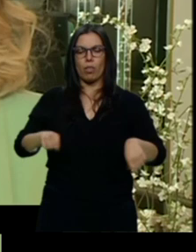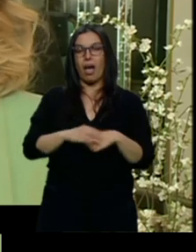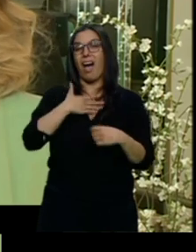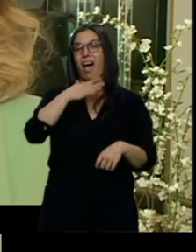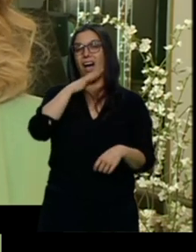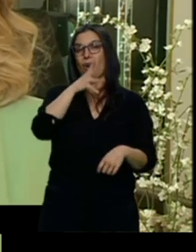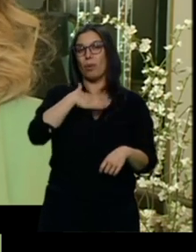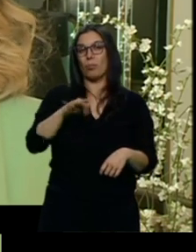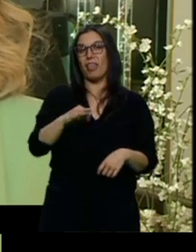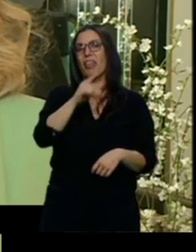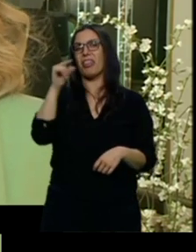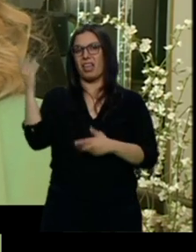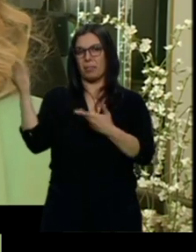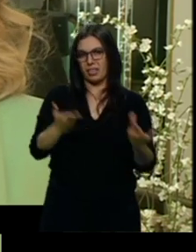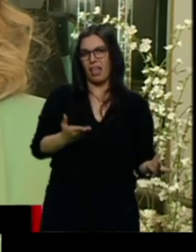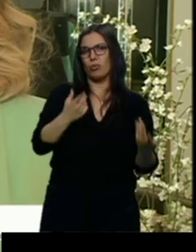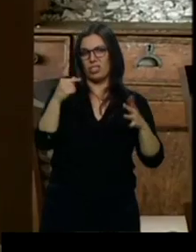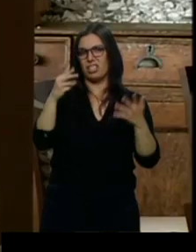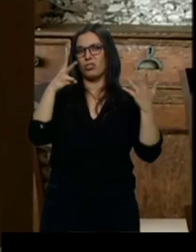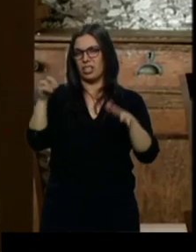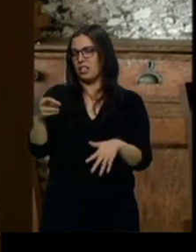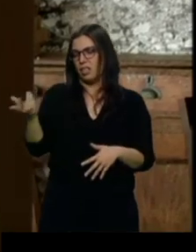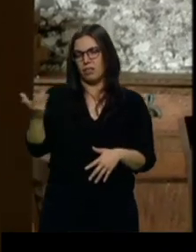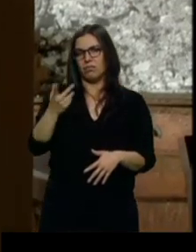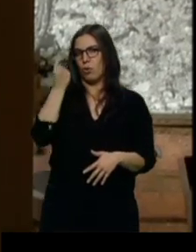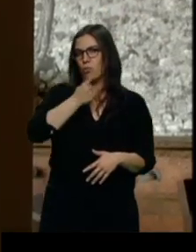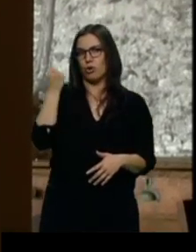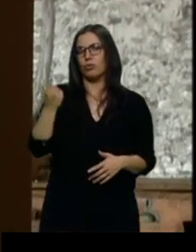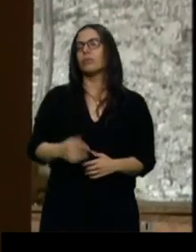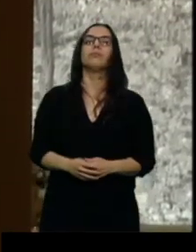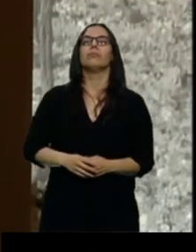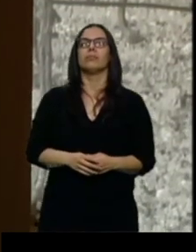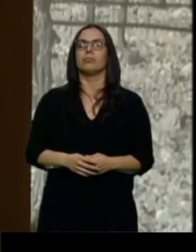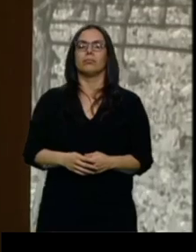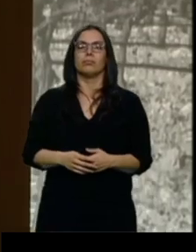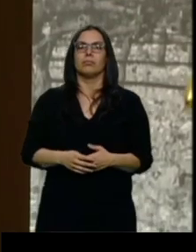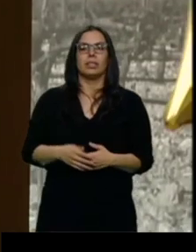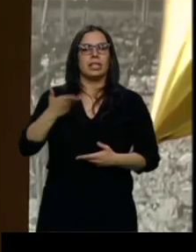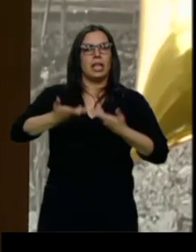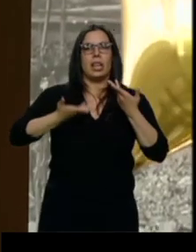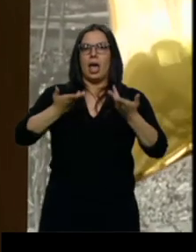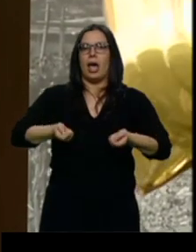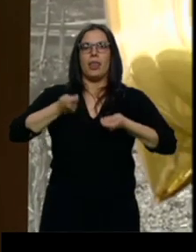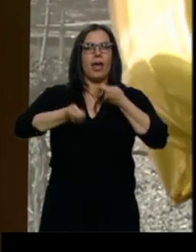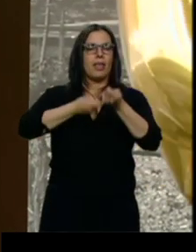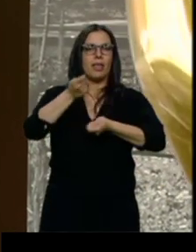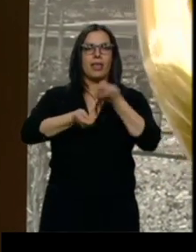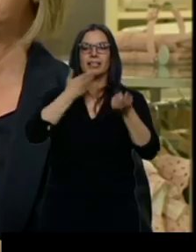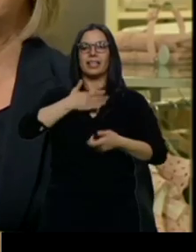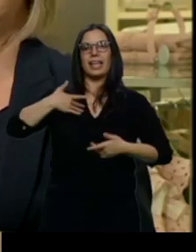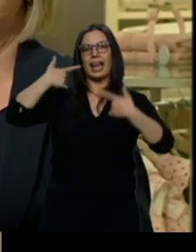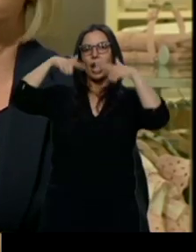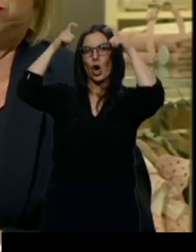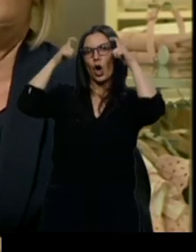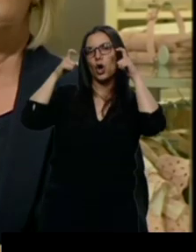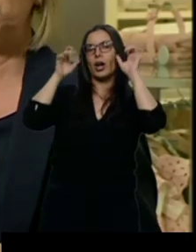100 invitados tranquilamente en cada comunión que preparamos. Todo es poco para la primera comunión. Si quieren la corona, llevan la corona. Si quieren la corona